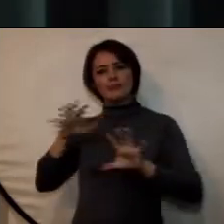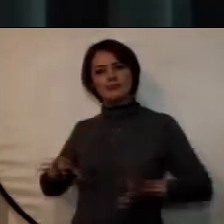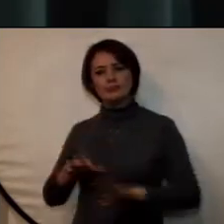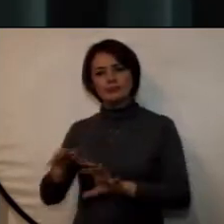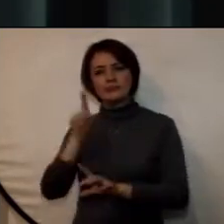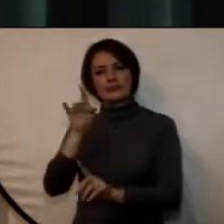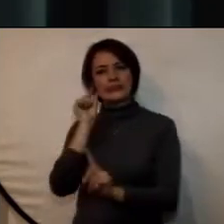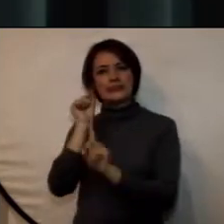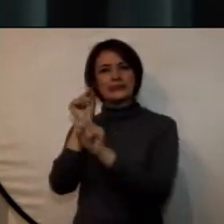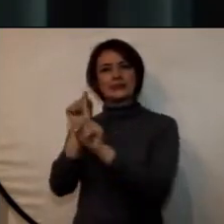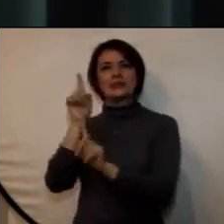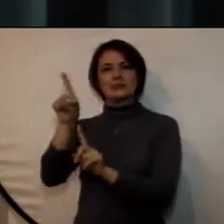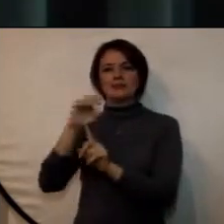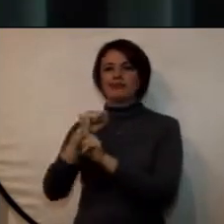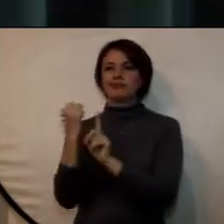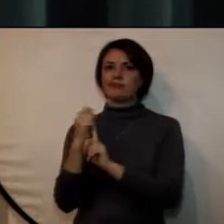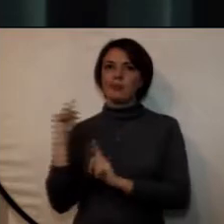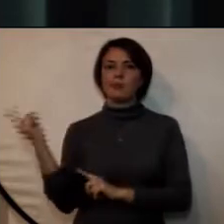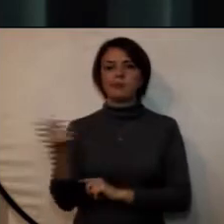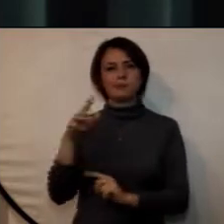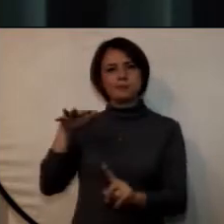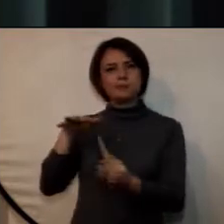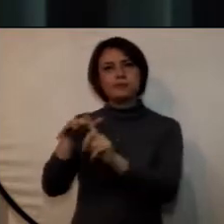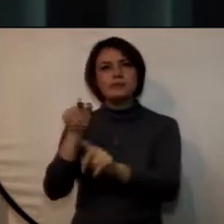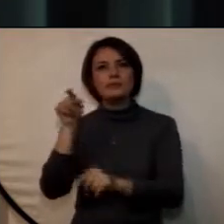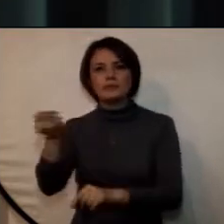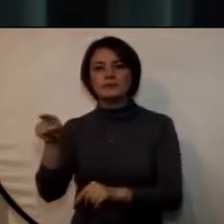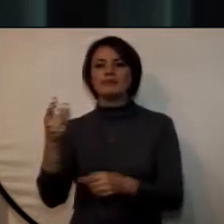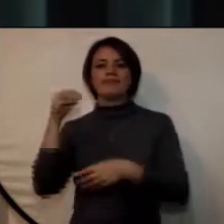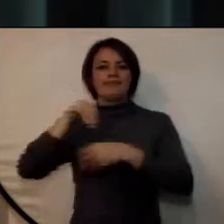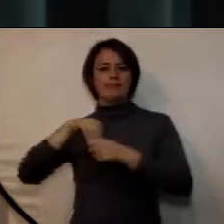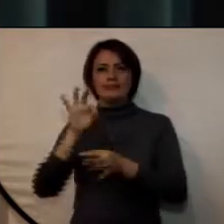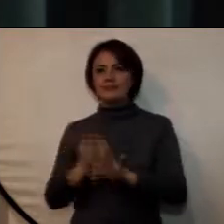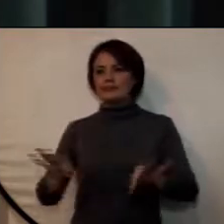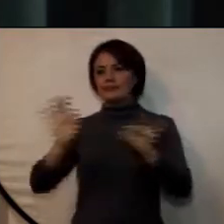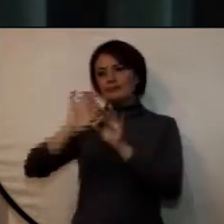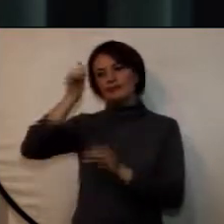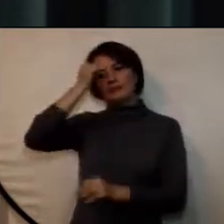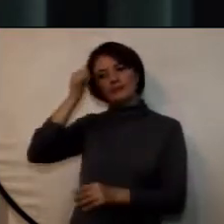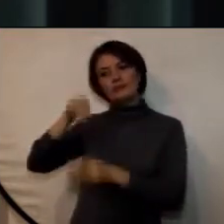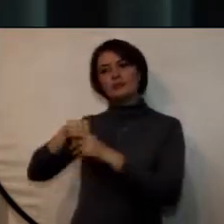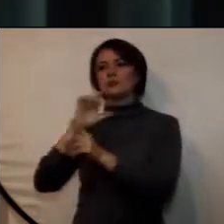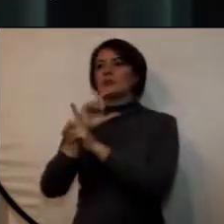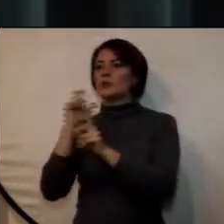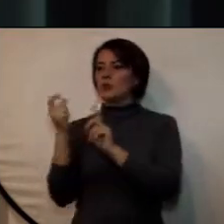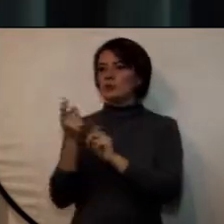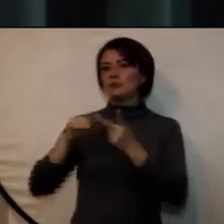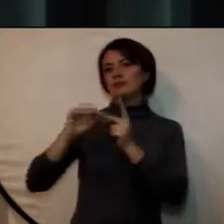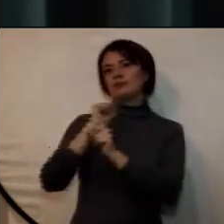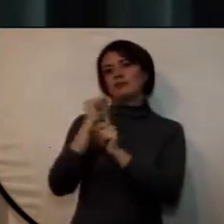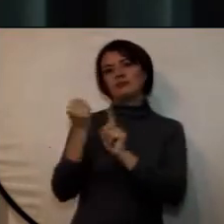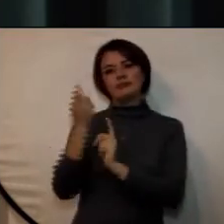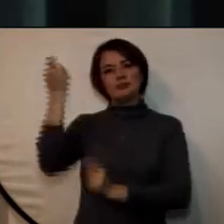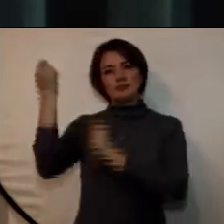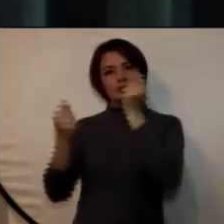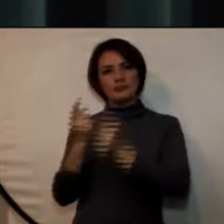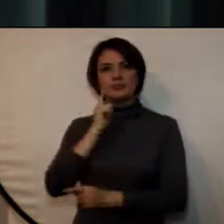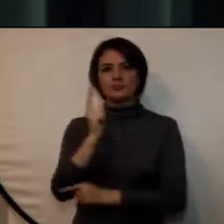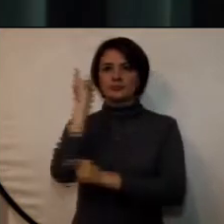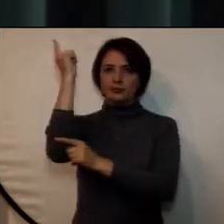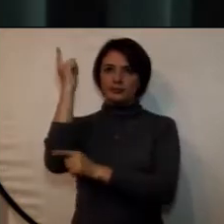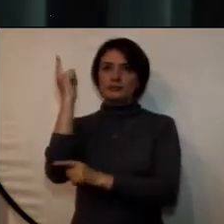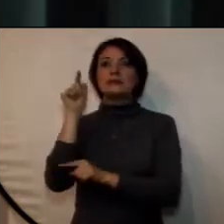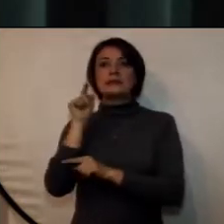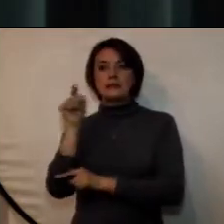específicas a la sociedad actual como componente esencial del desarrollo cultural, social, económico y político